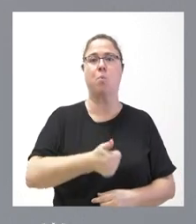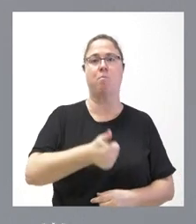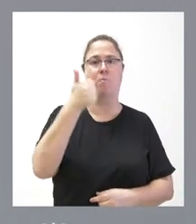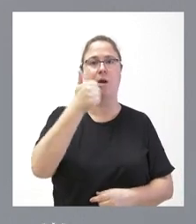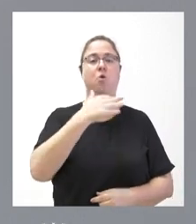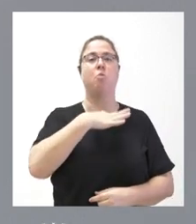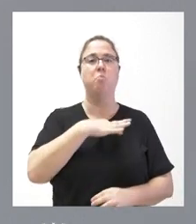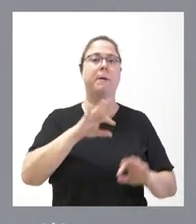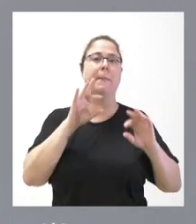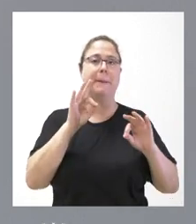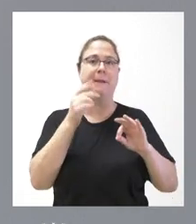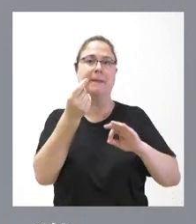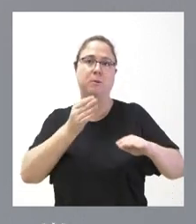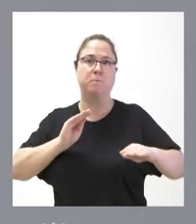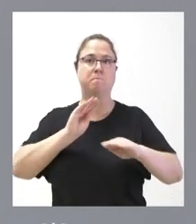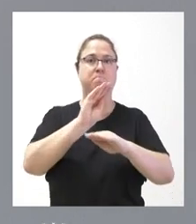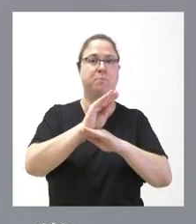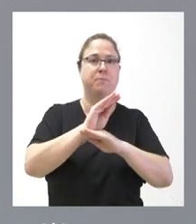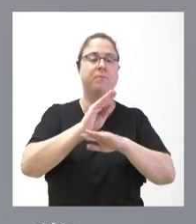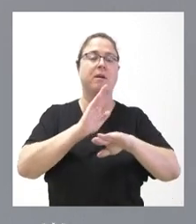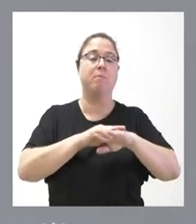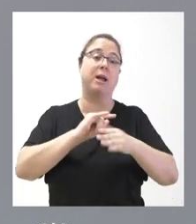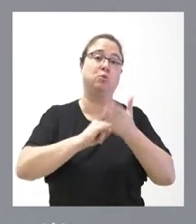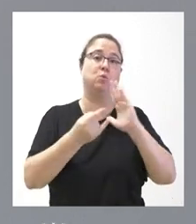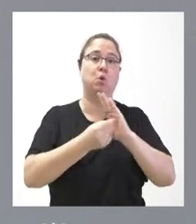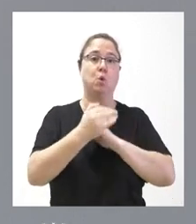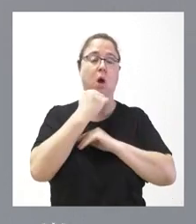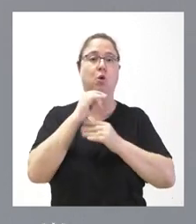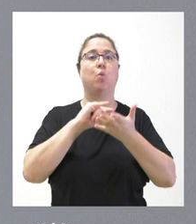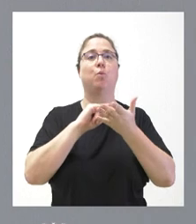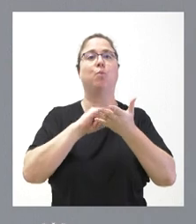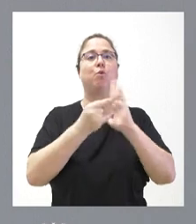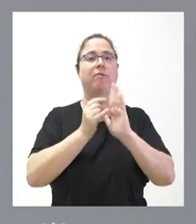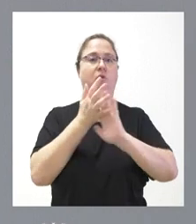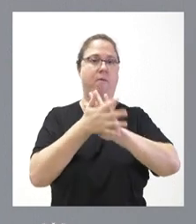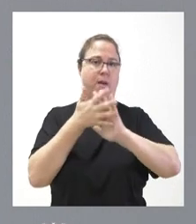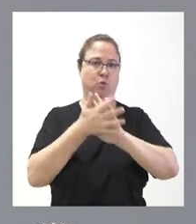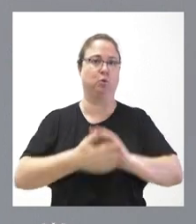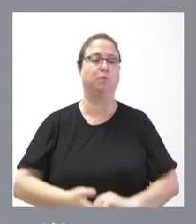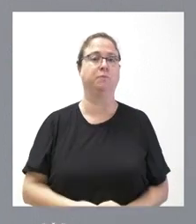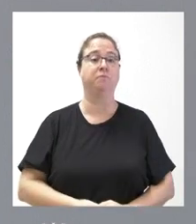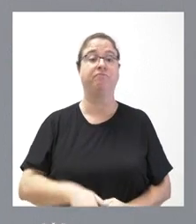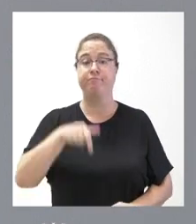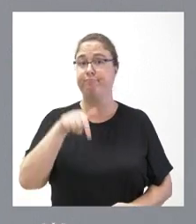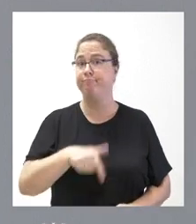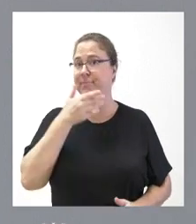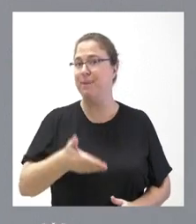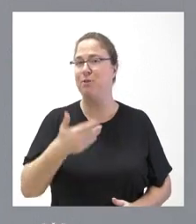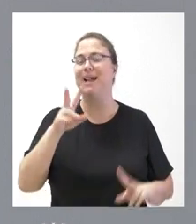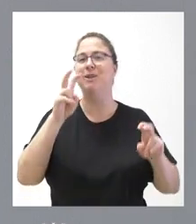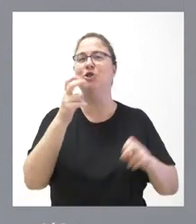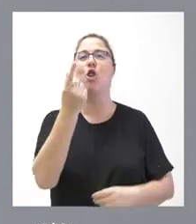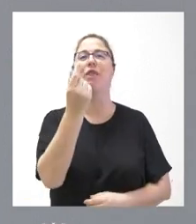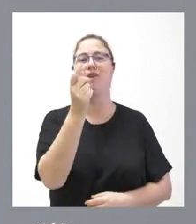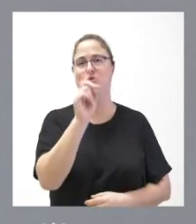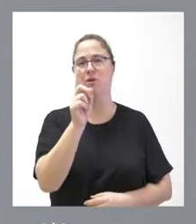aportar esos ingresos parte de la solución del proyecto del que estemos hablando. Lo importante aquí no es hablar ahora solo del dinero,